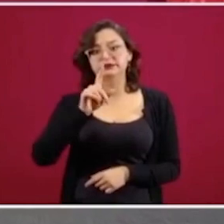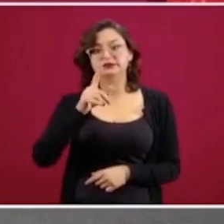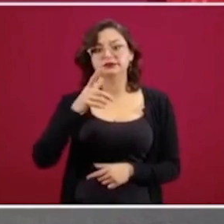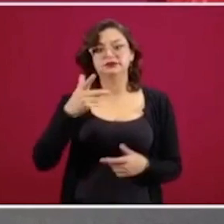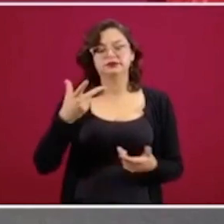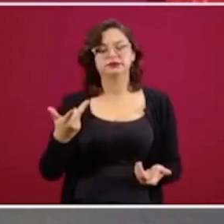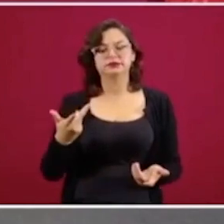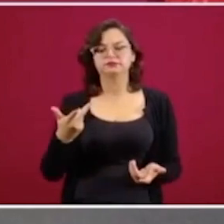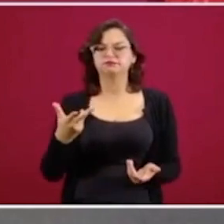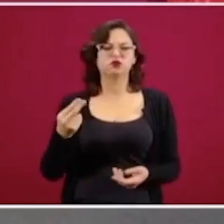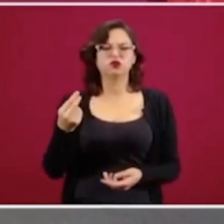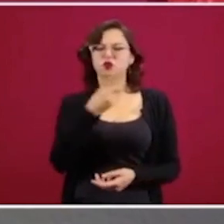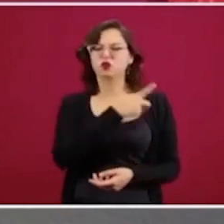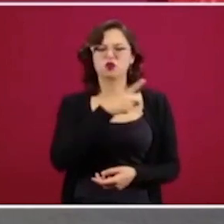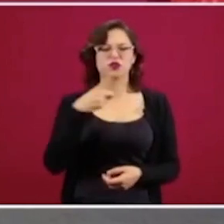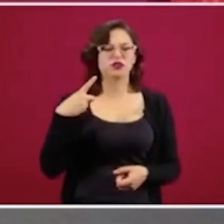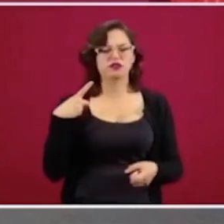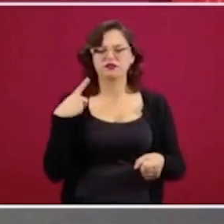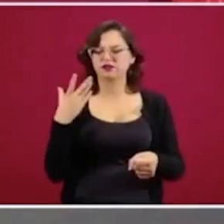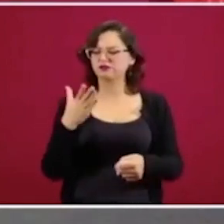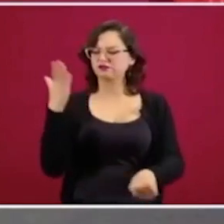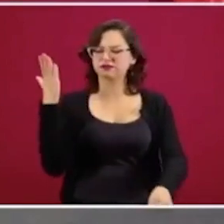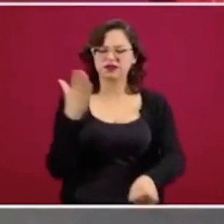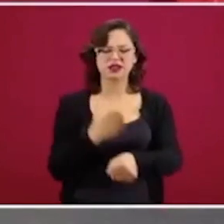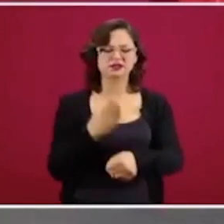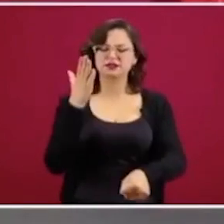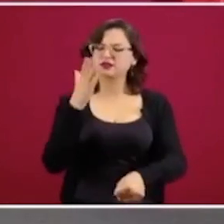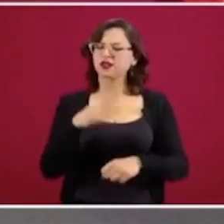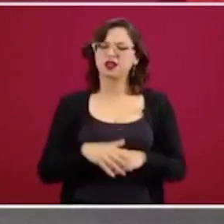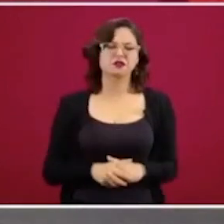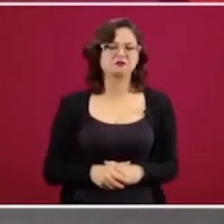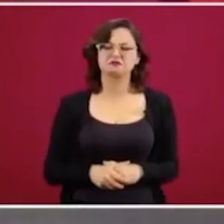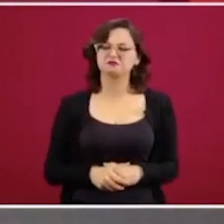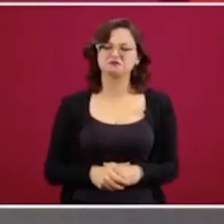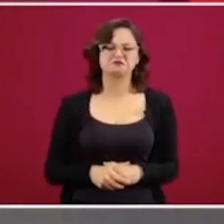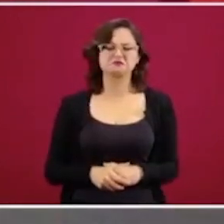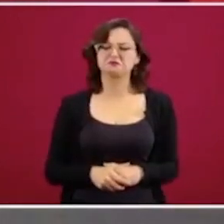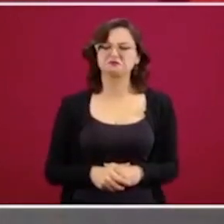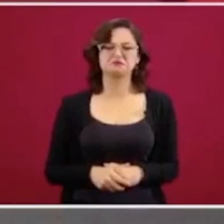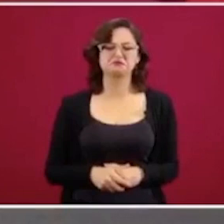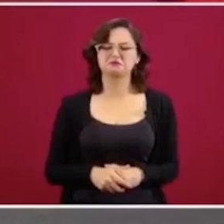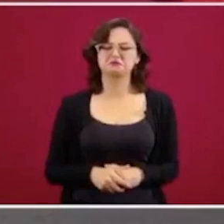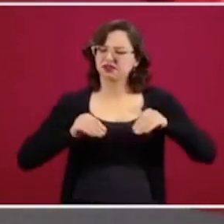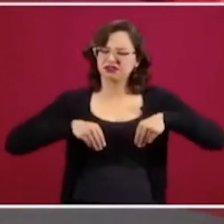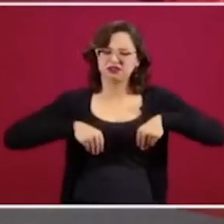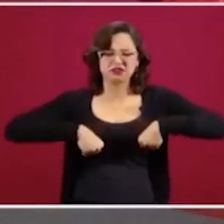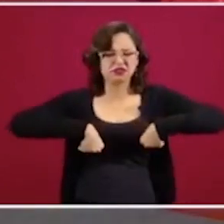haya ninguna sanción, que quede siempre